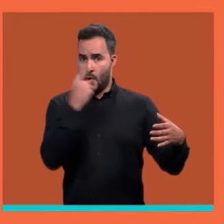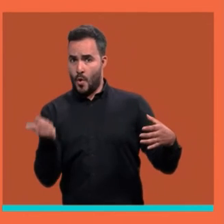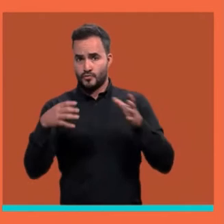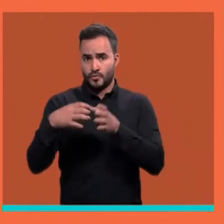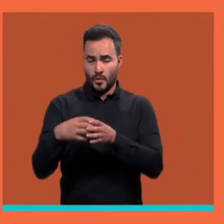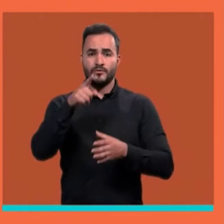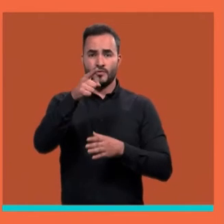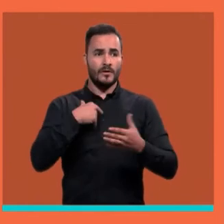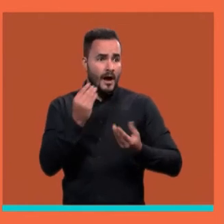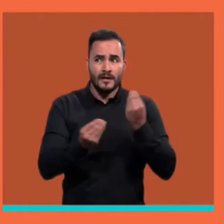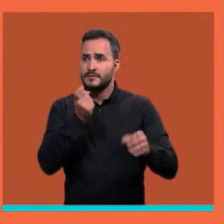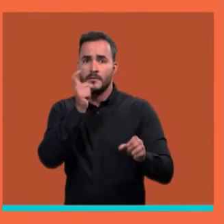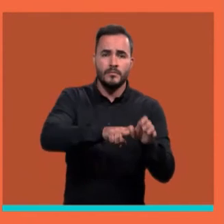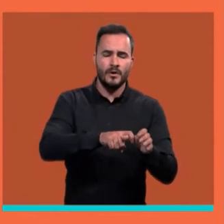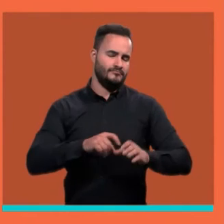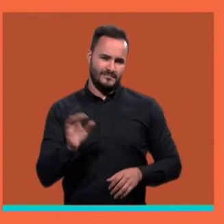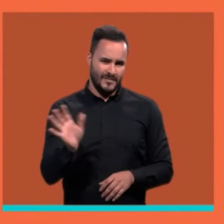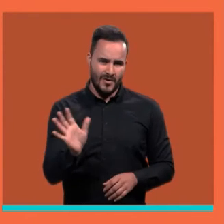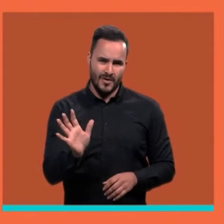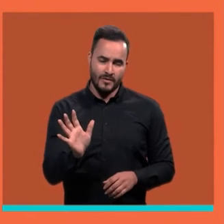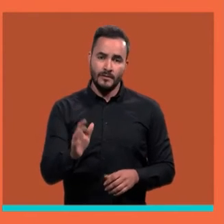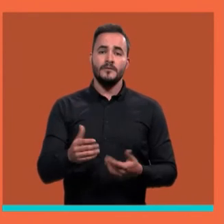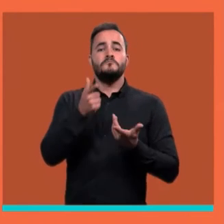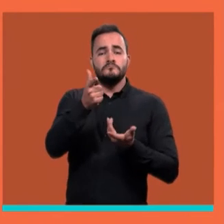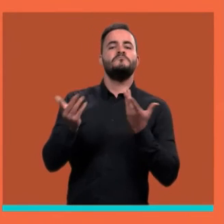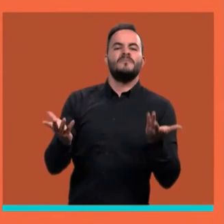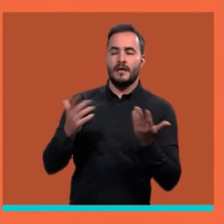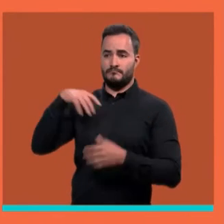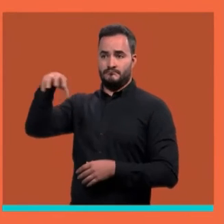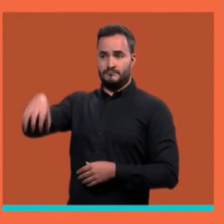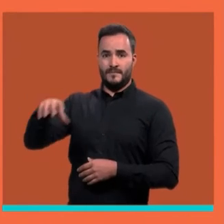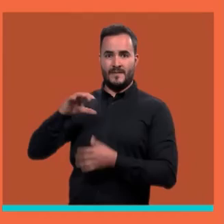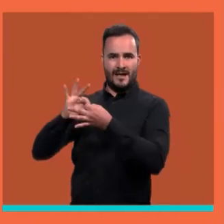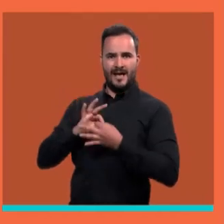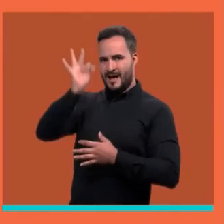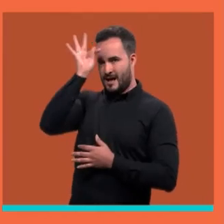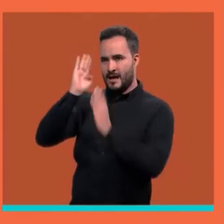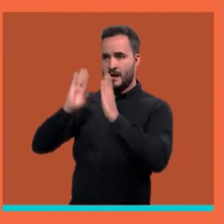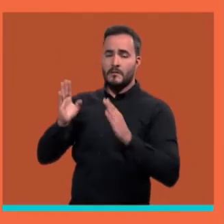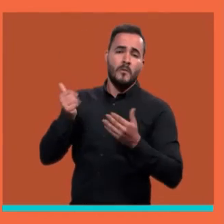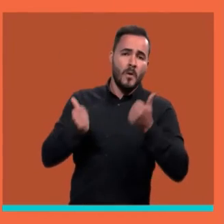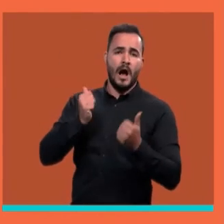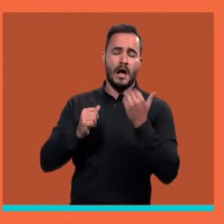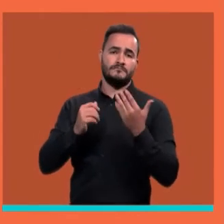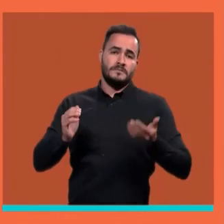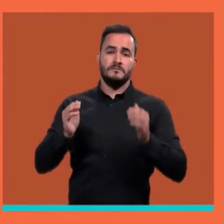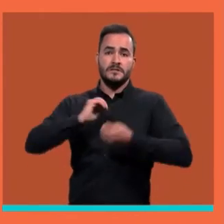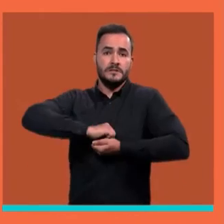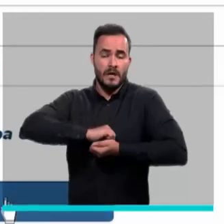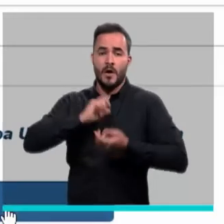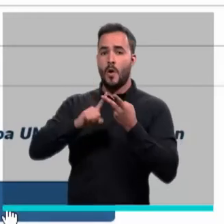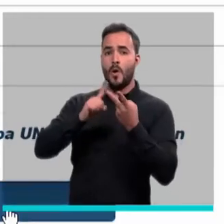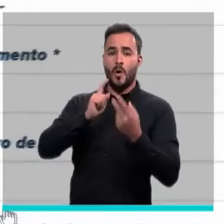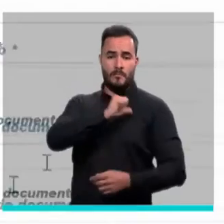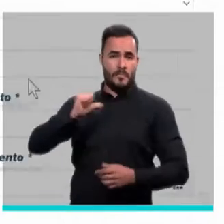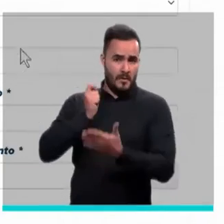parte de la población priorizada, no se debe inscribir en ningún punto. Su EPS, sea del régimen contributivo o subsidiado, ya